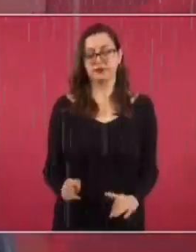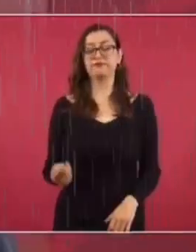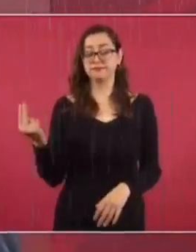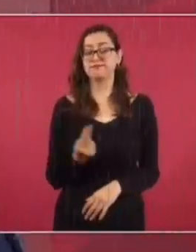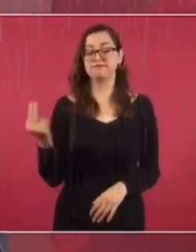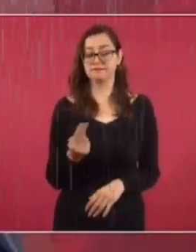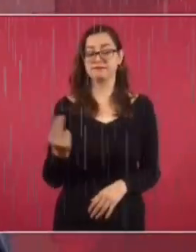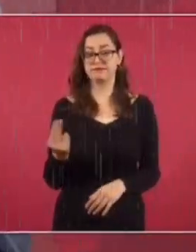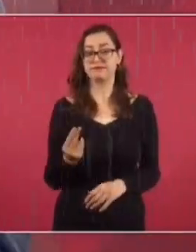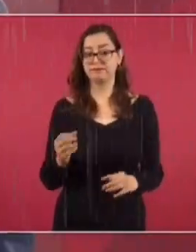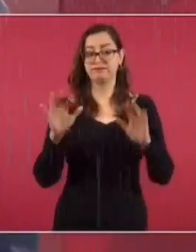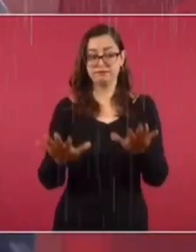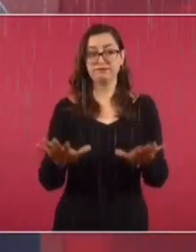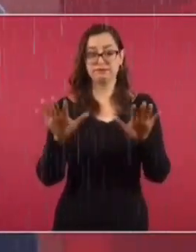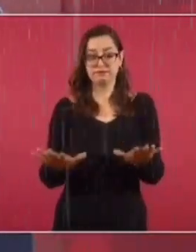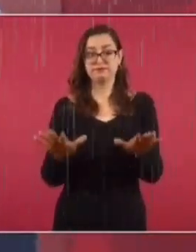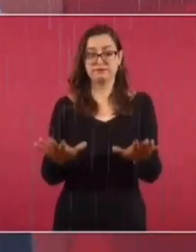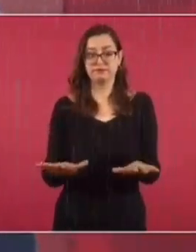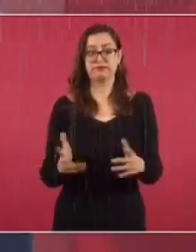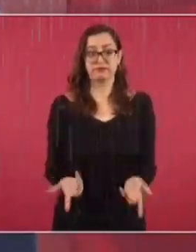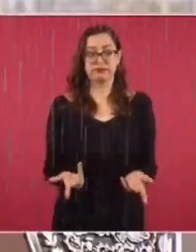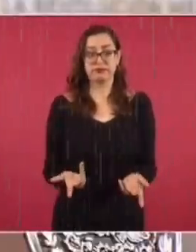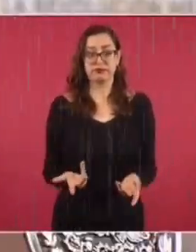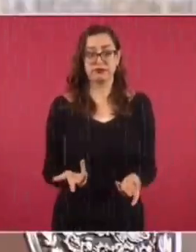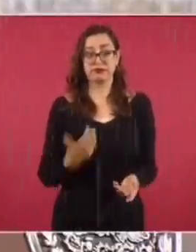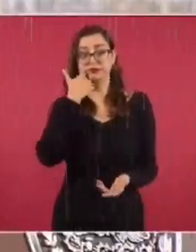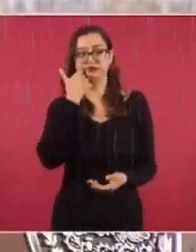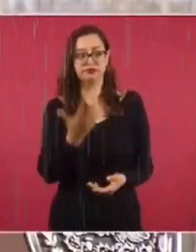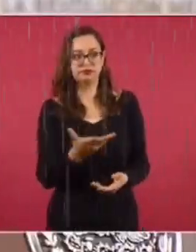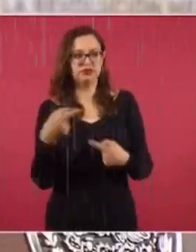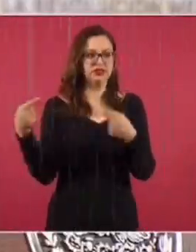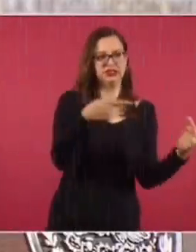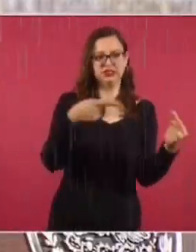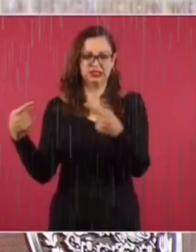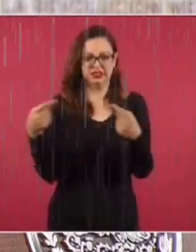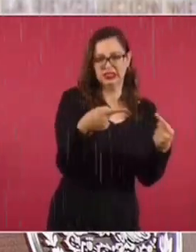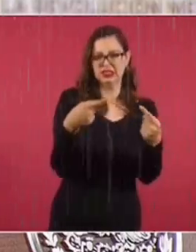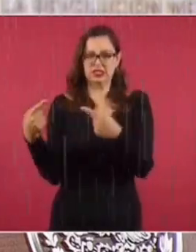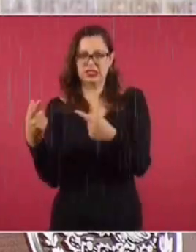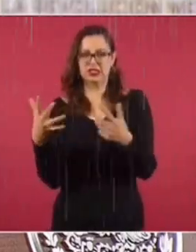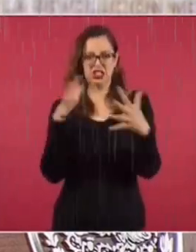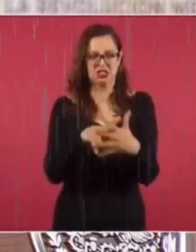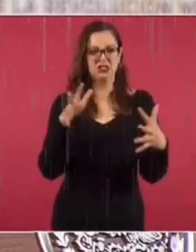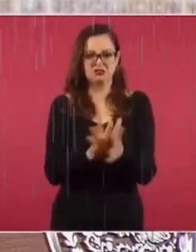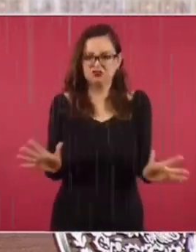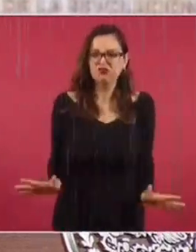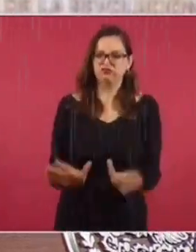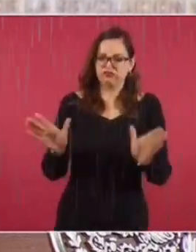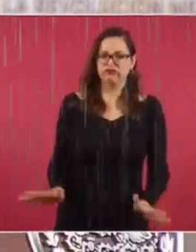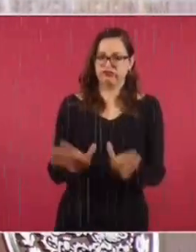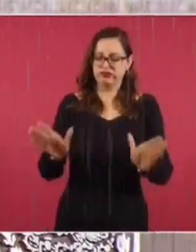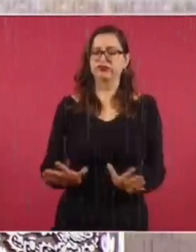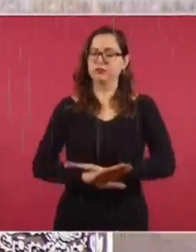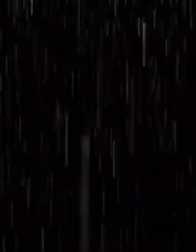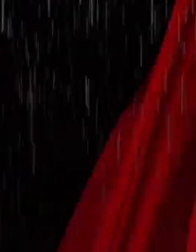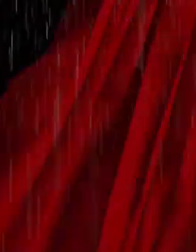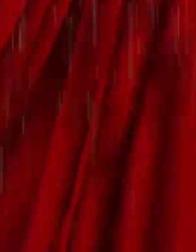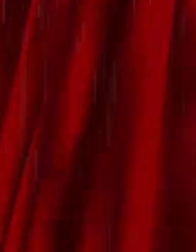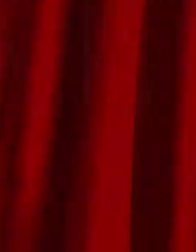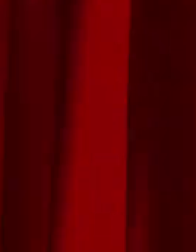estén en un plan de provocación, que dejen de estar tocando los tambores.